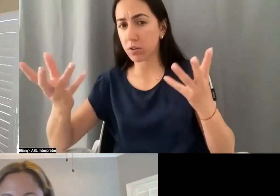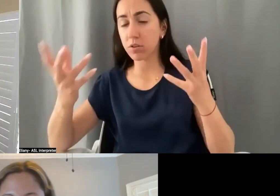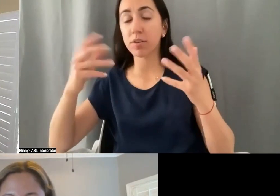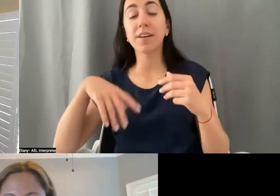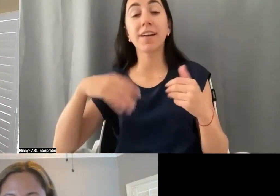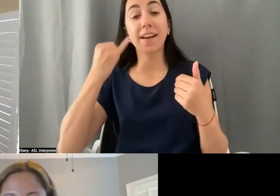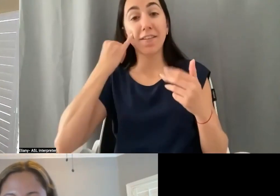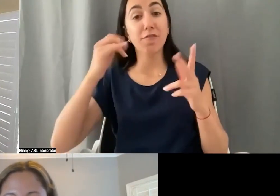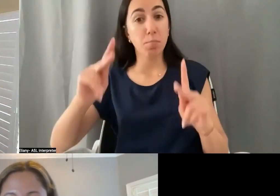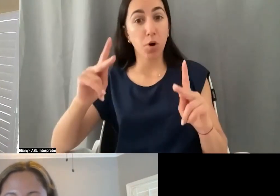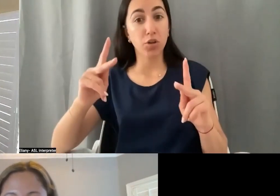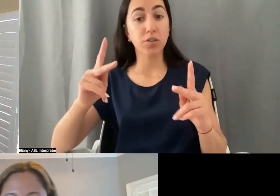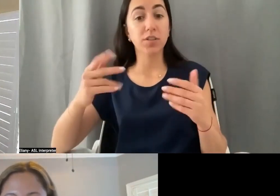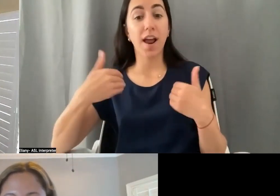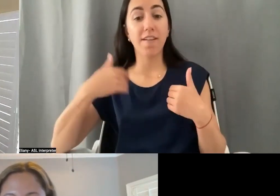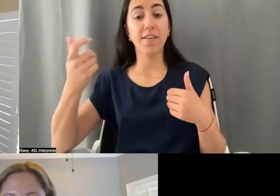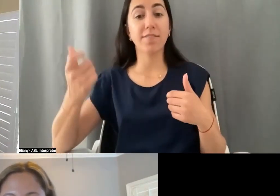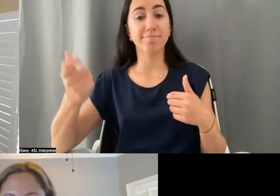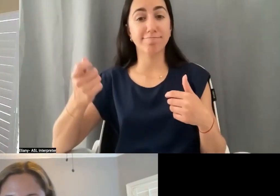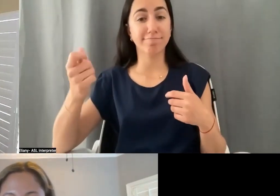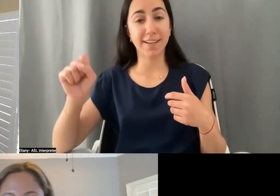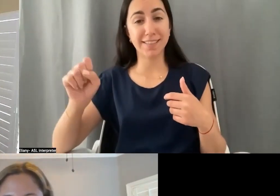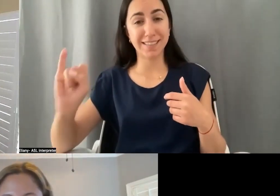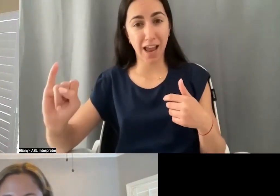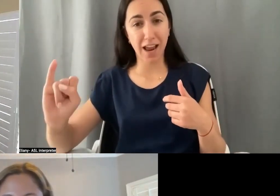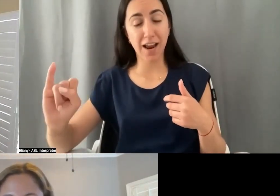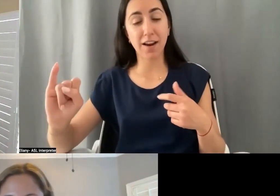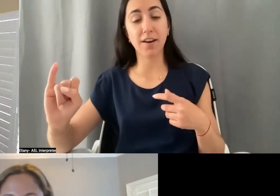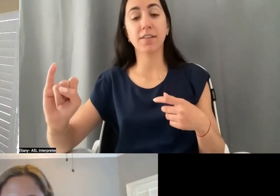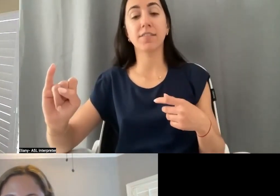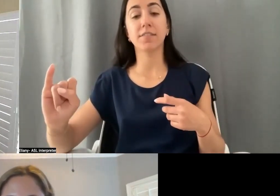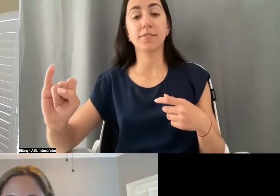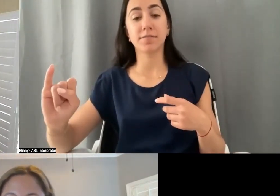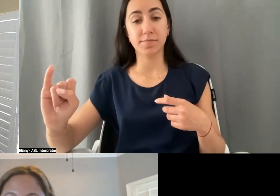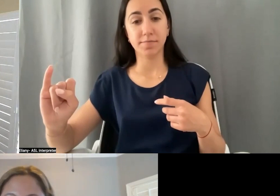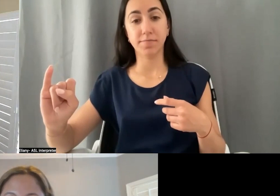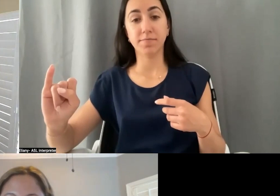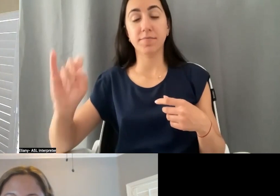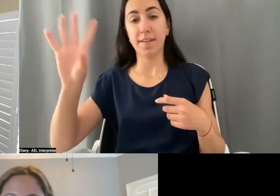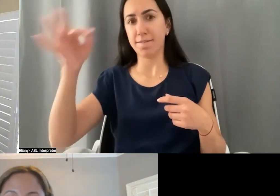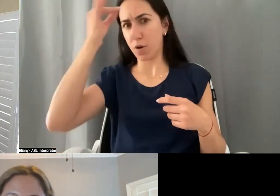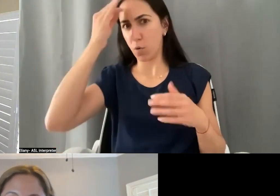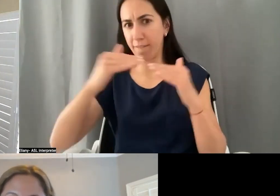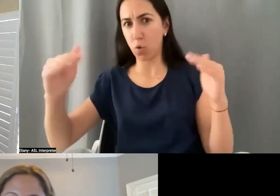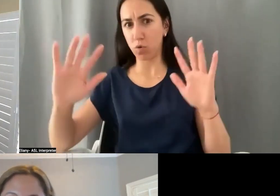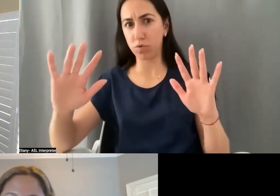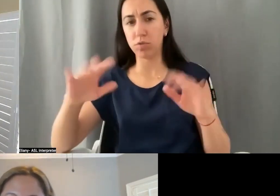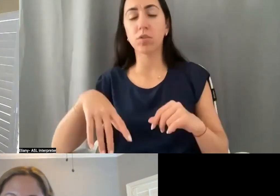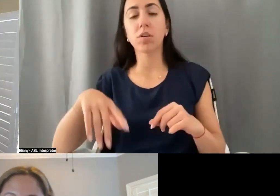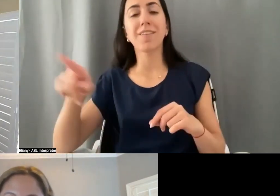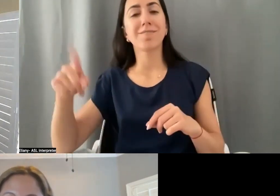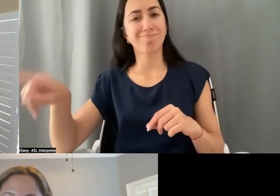reportando. Sí, si hay un individuo que está en el programa del SSI con el seguro social a nivel federal,